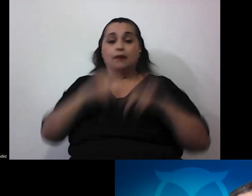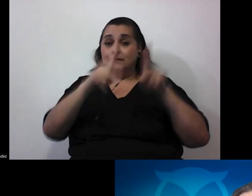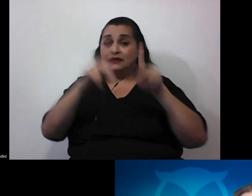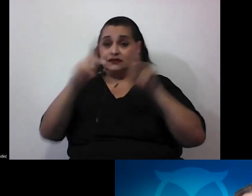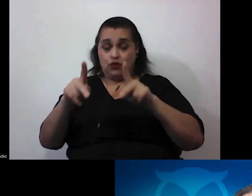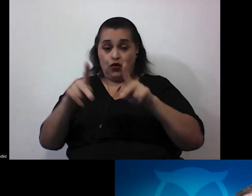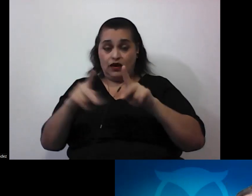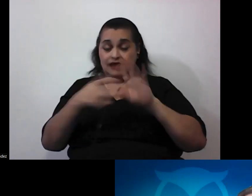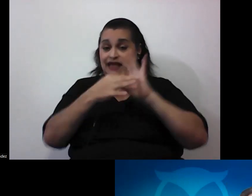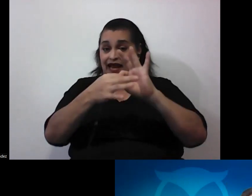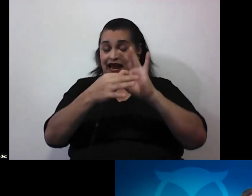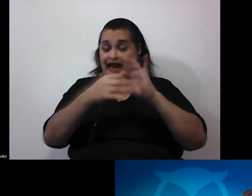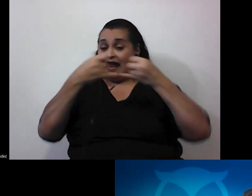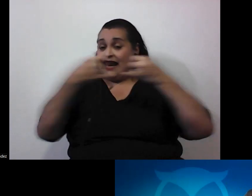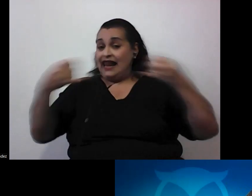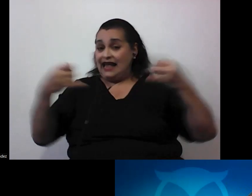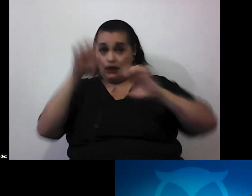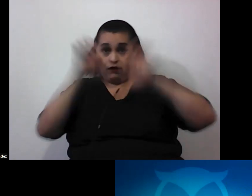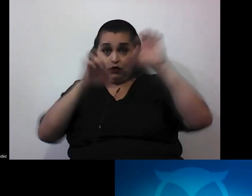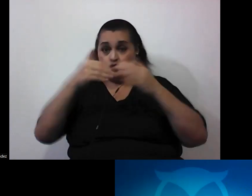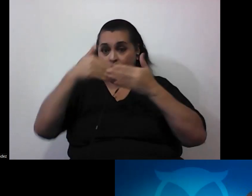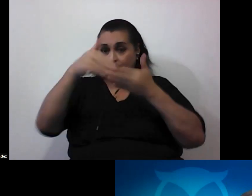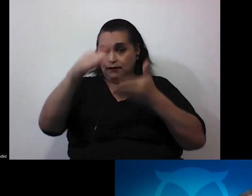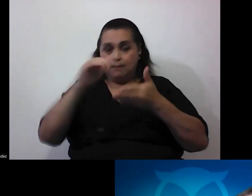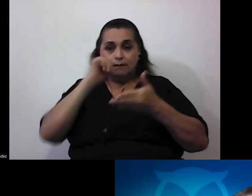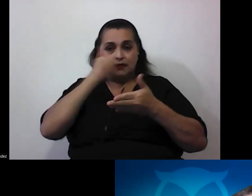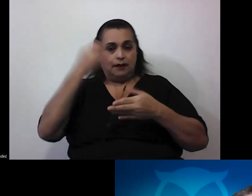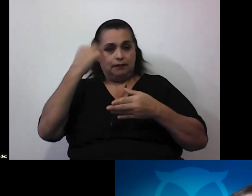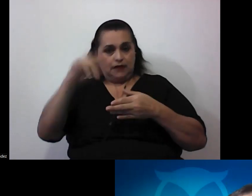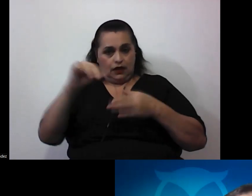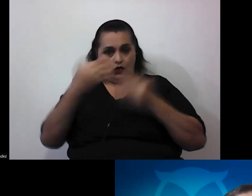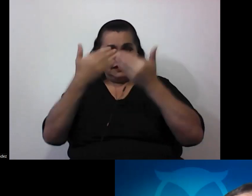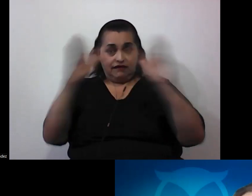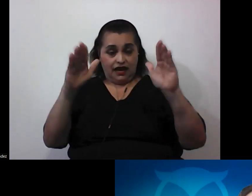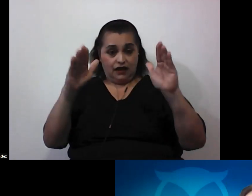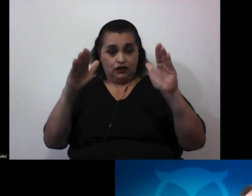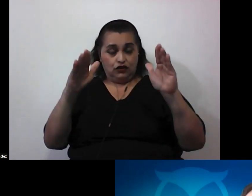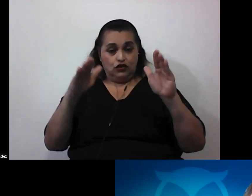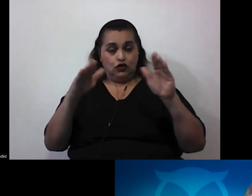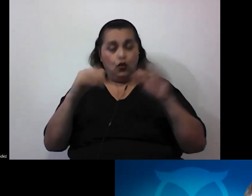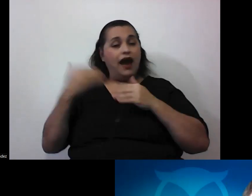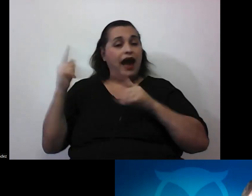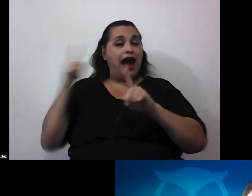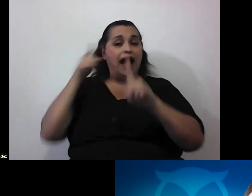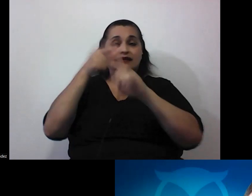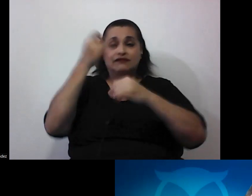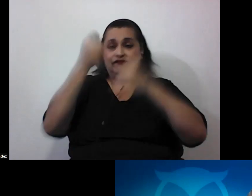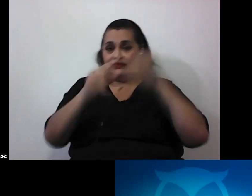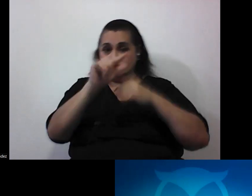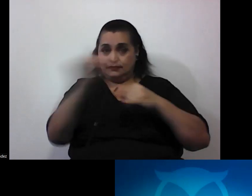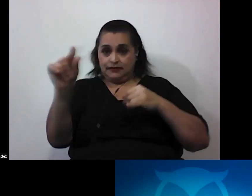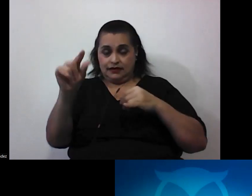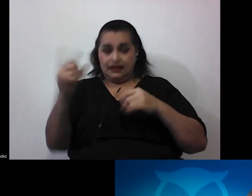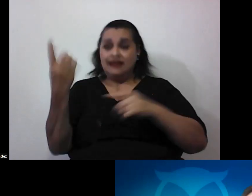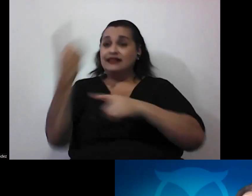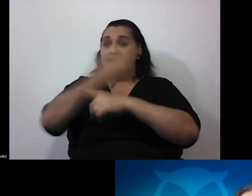enlace de la evaluación pues estará enviándose mañana miércoles estará abierto prácticamente digamos hasta el fin de semana y ya el día